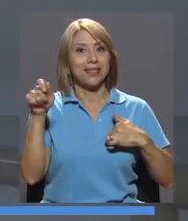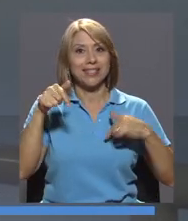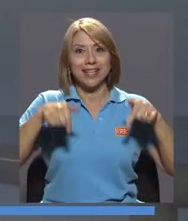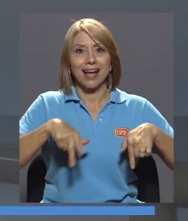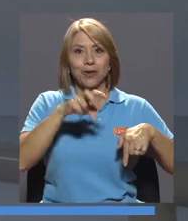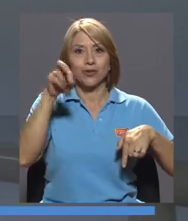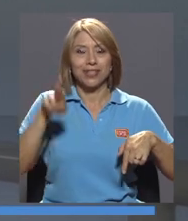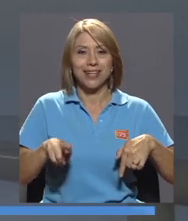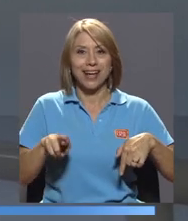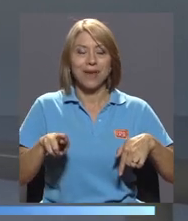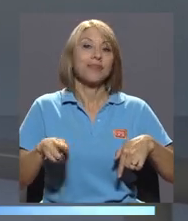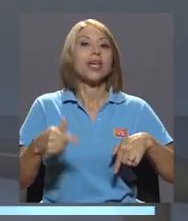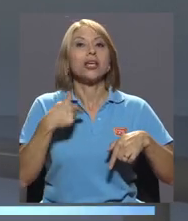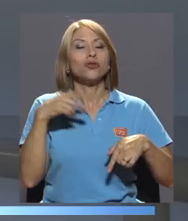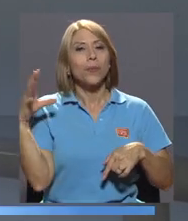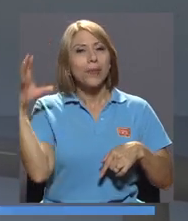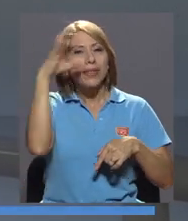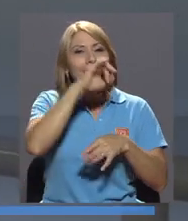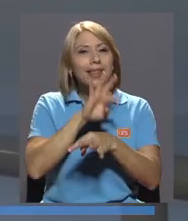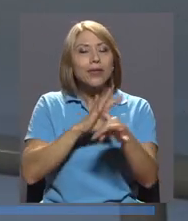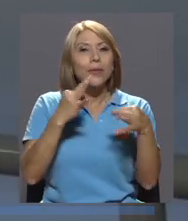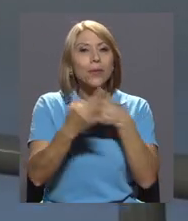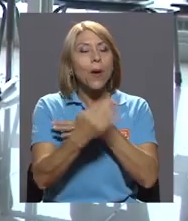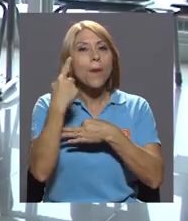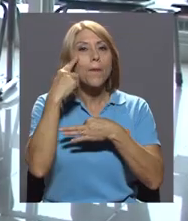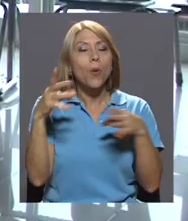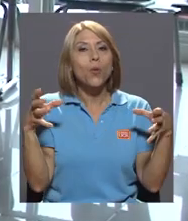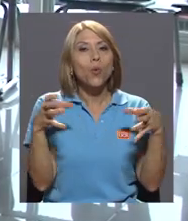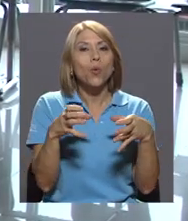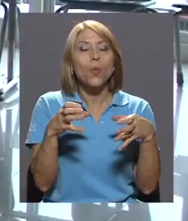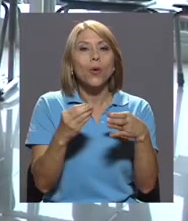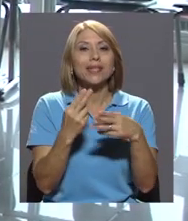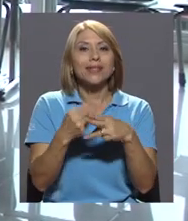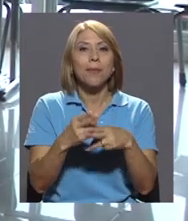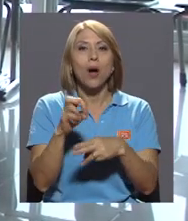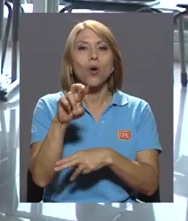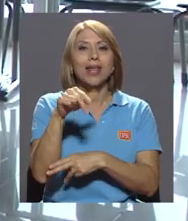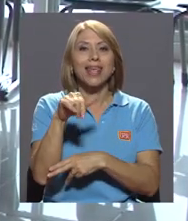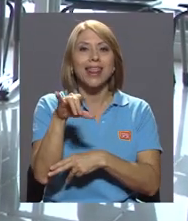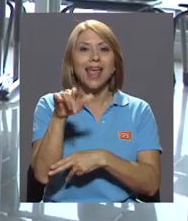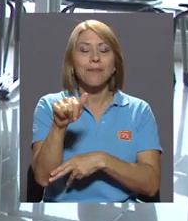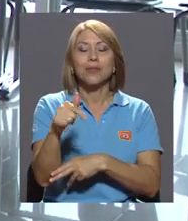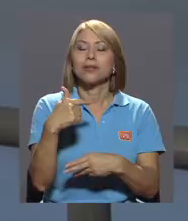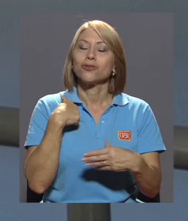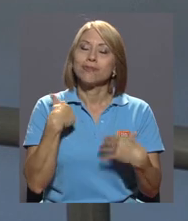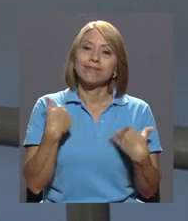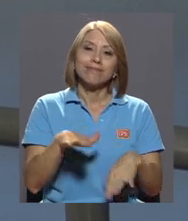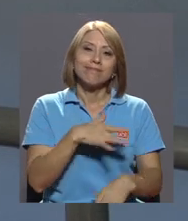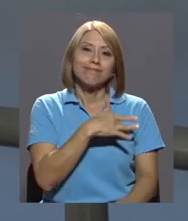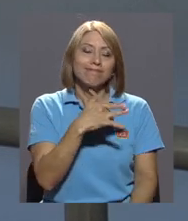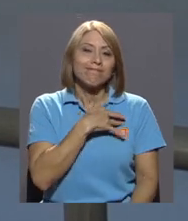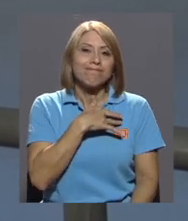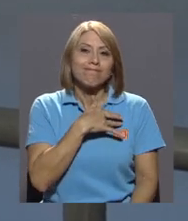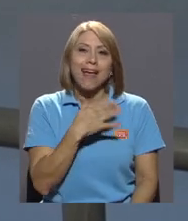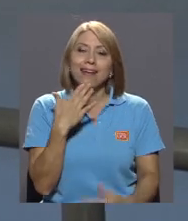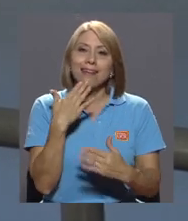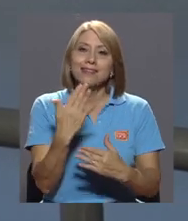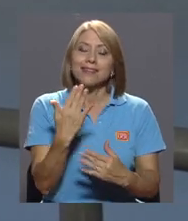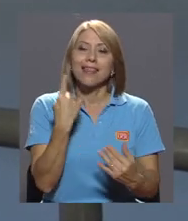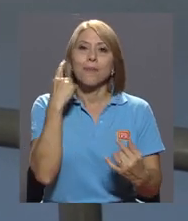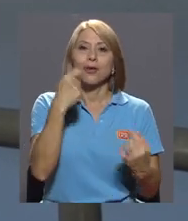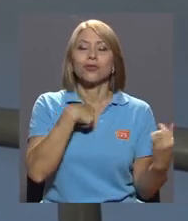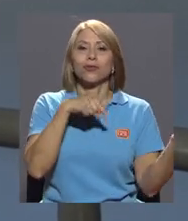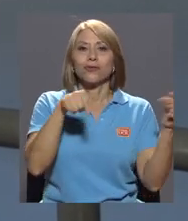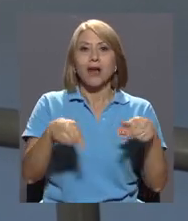semana y me entré de los talleres por Red Casa Orquídea. Bueno, yo estoy encantada, agradecida por estar acá. Ahorita aprendimos